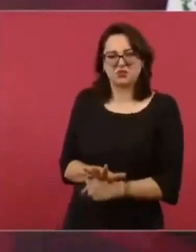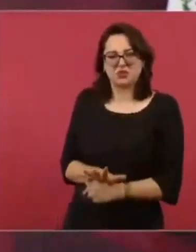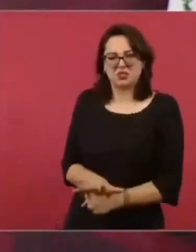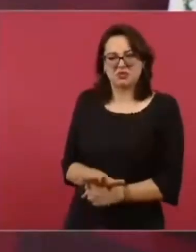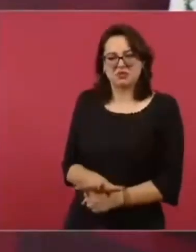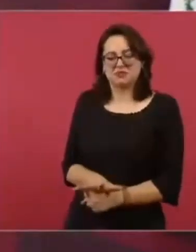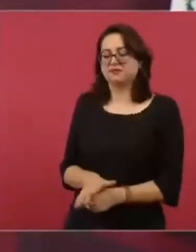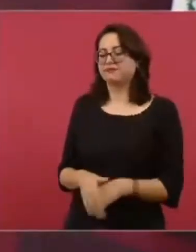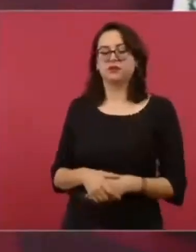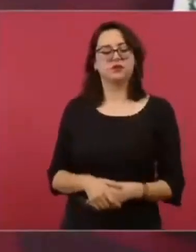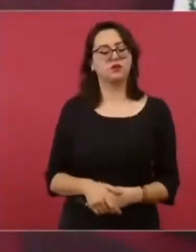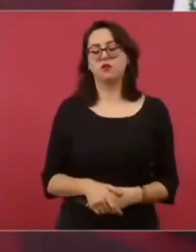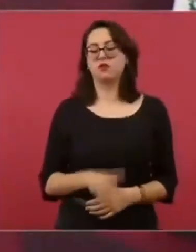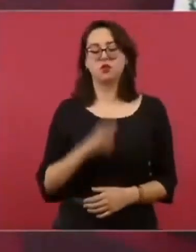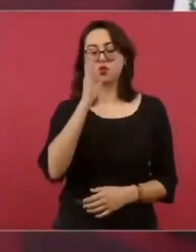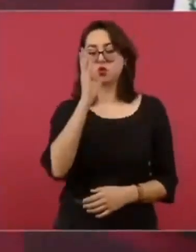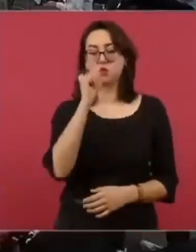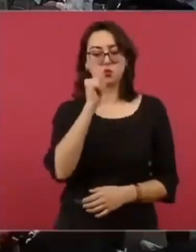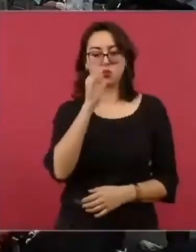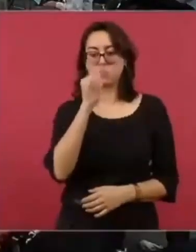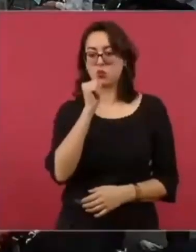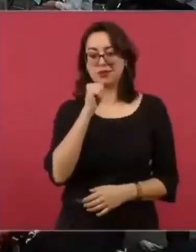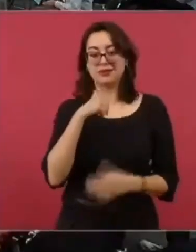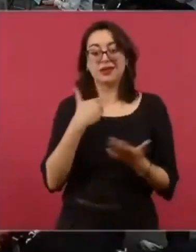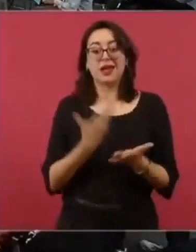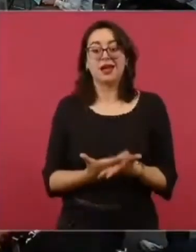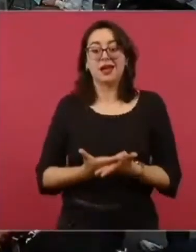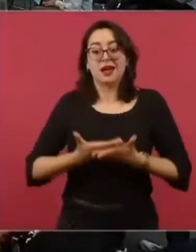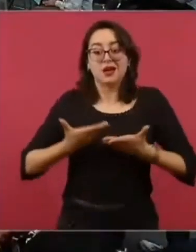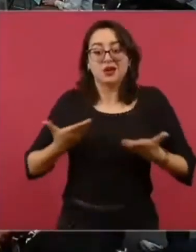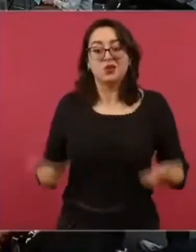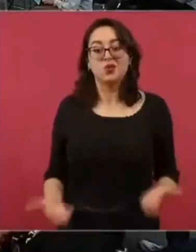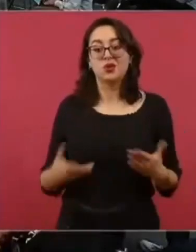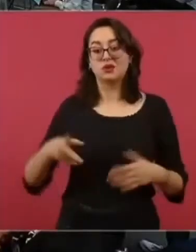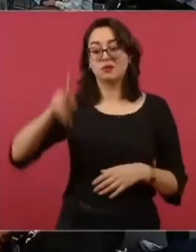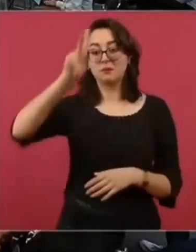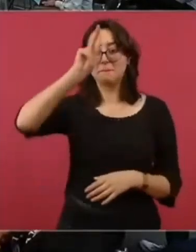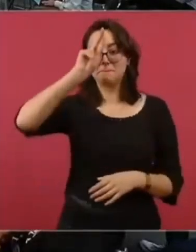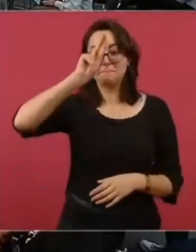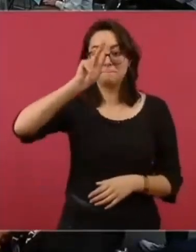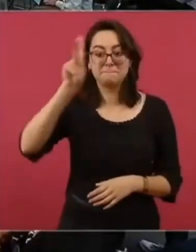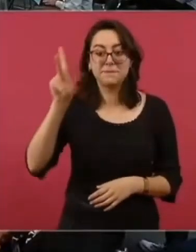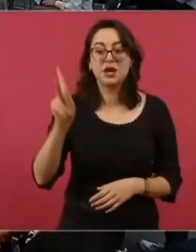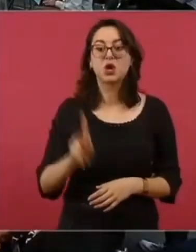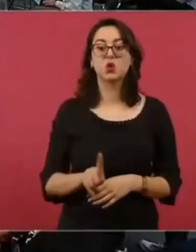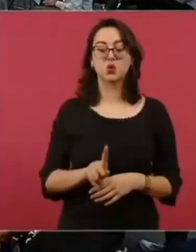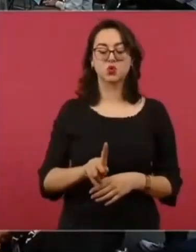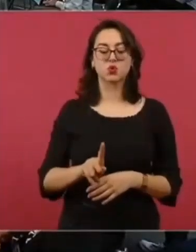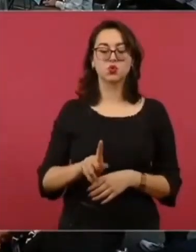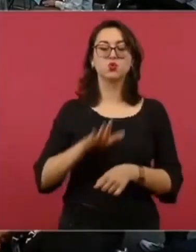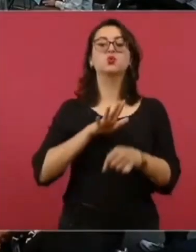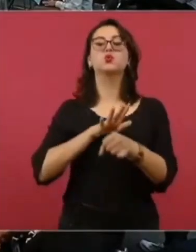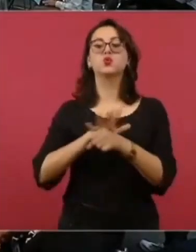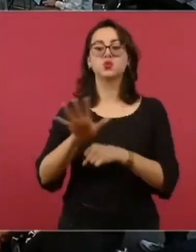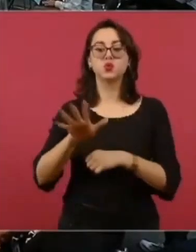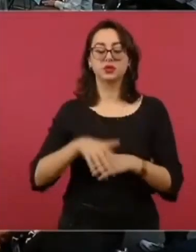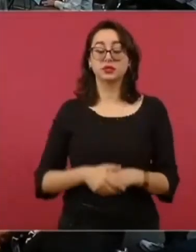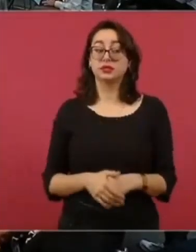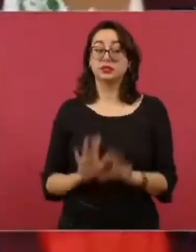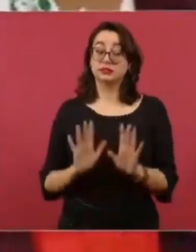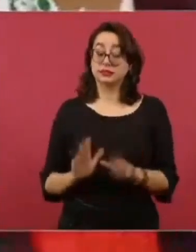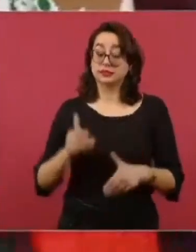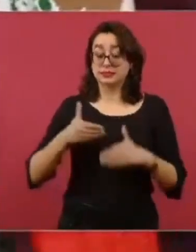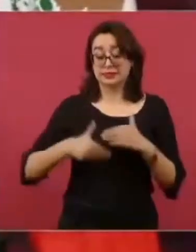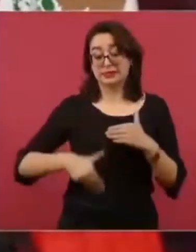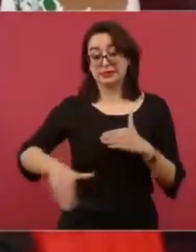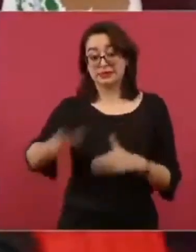lo peor de todo, y esto ojalá y se revise hacia adelante, es que se